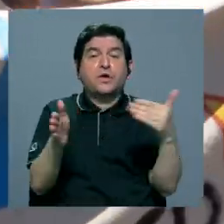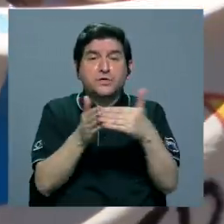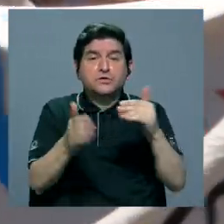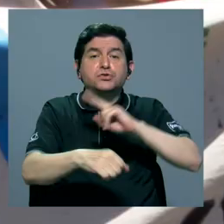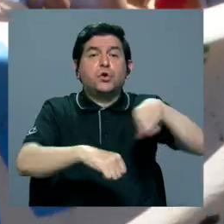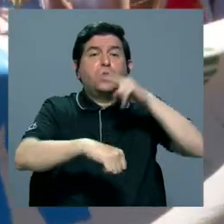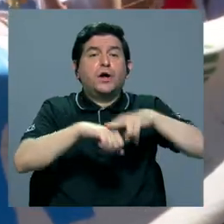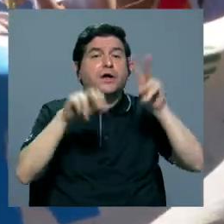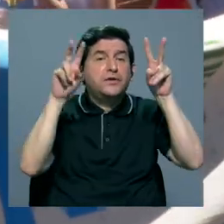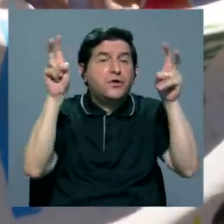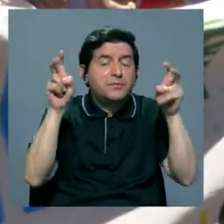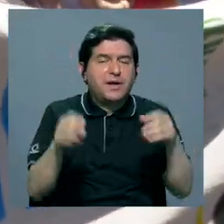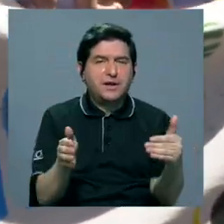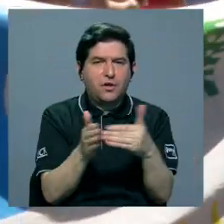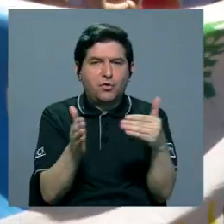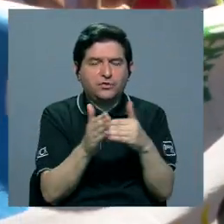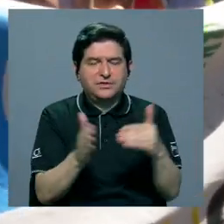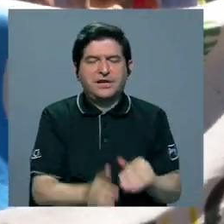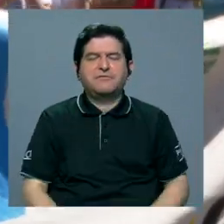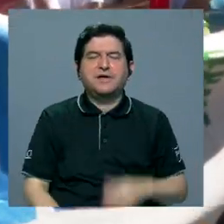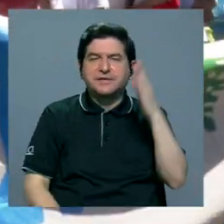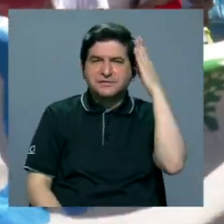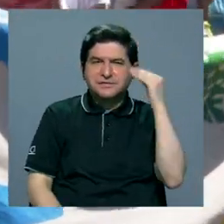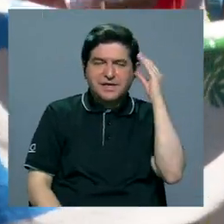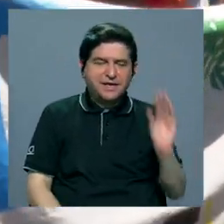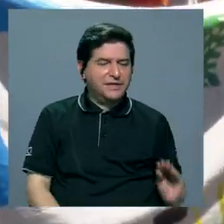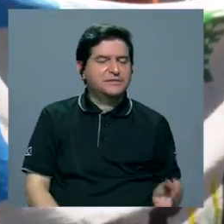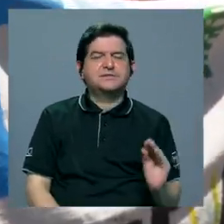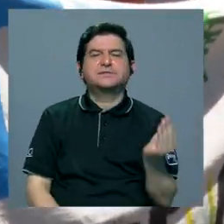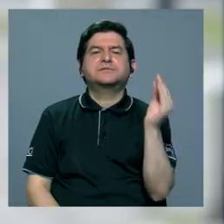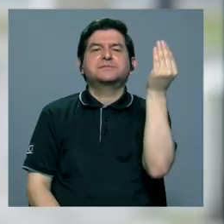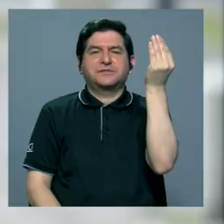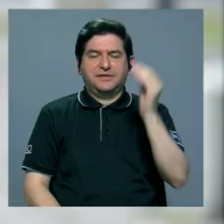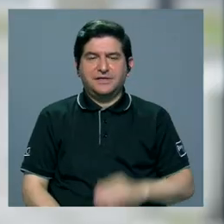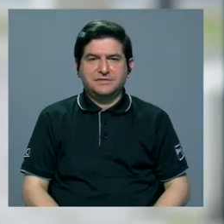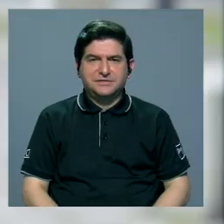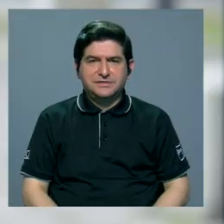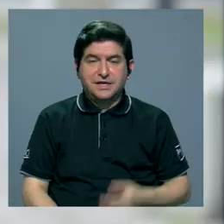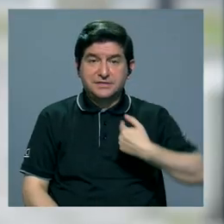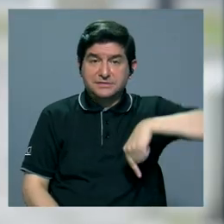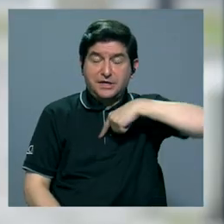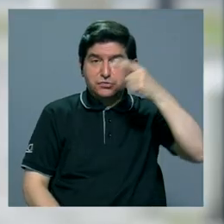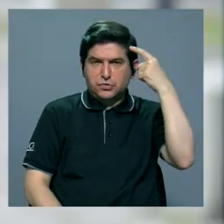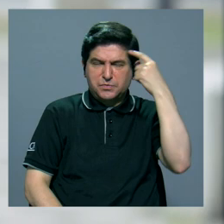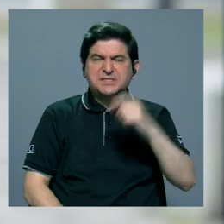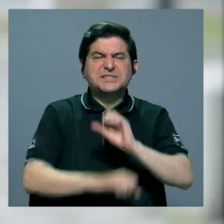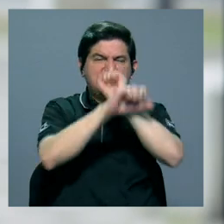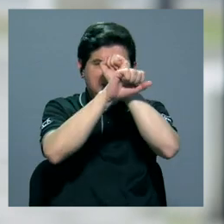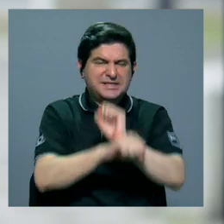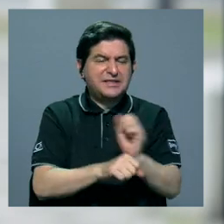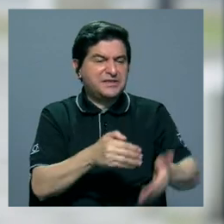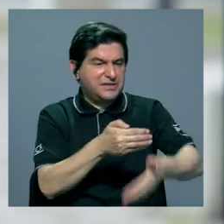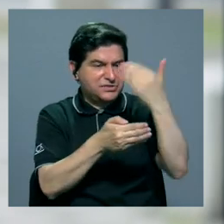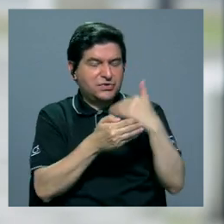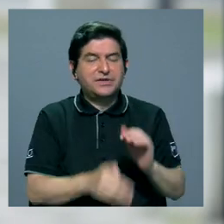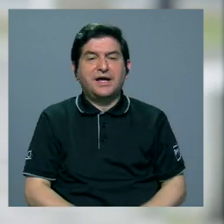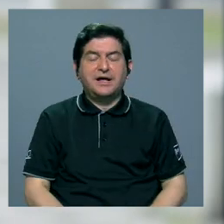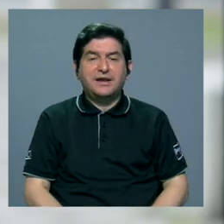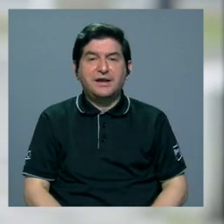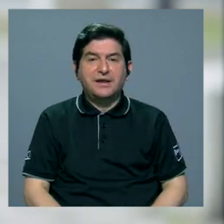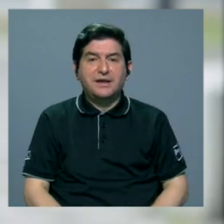Permitirá volver a vivir experiencias juveniles Que considerábamos más tradicionales La